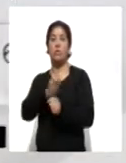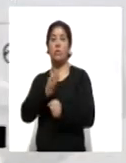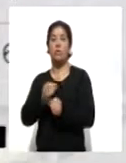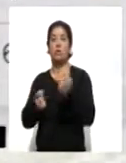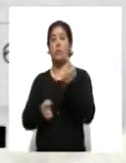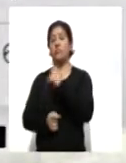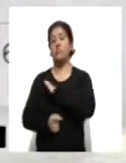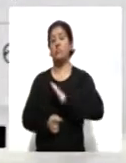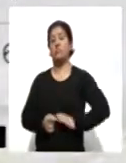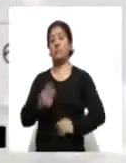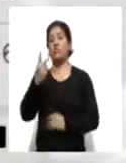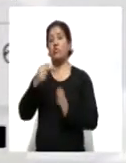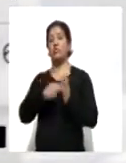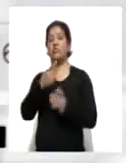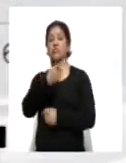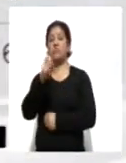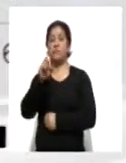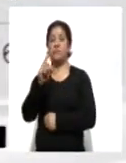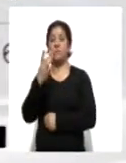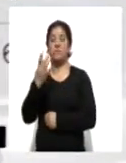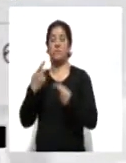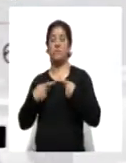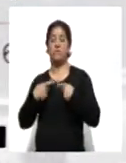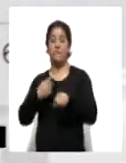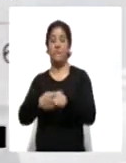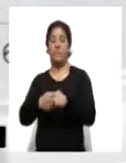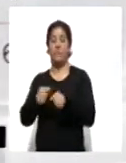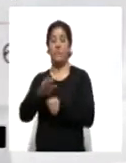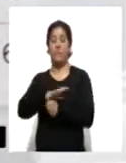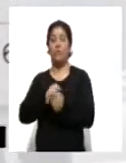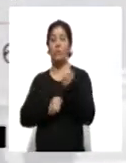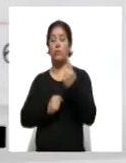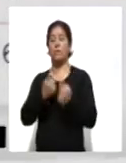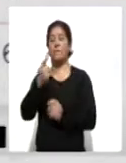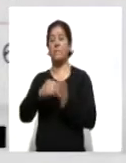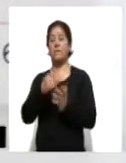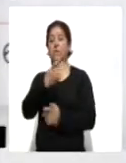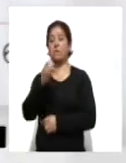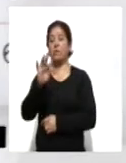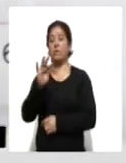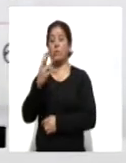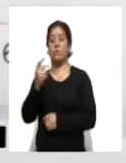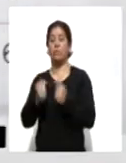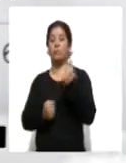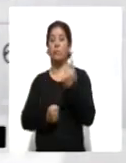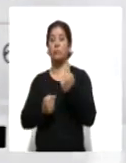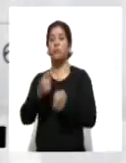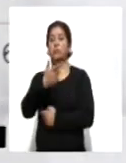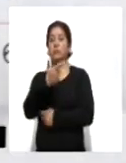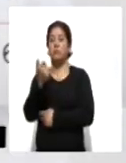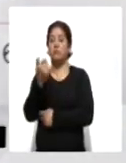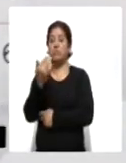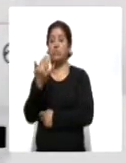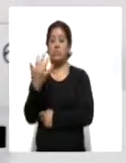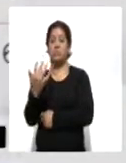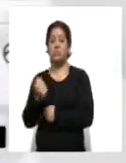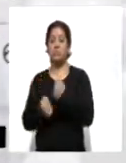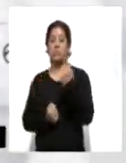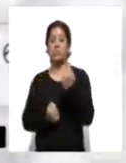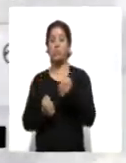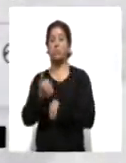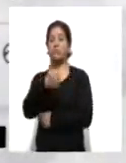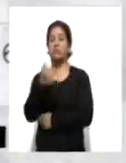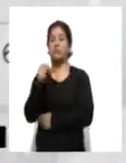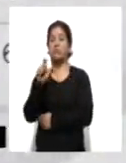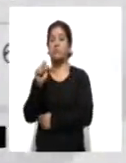Tlaxcala registra 2.133 casos, Zapisaco 1.344, Chautempan 755, Huamantla